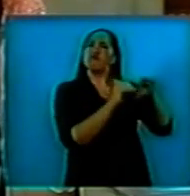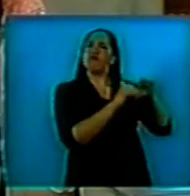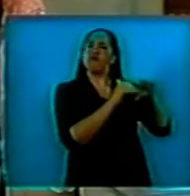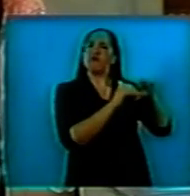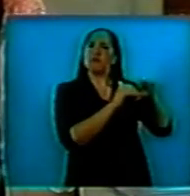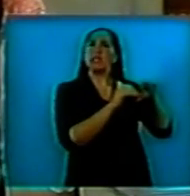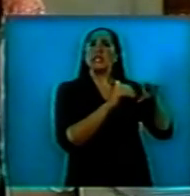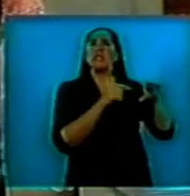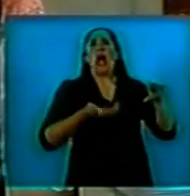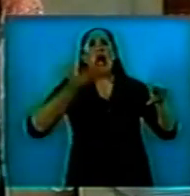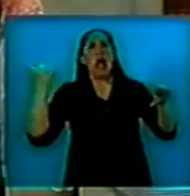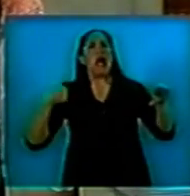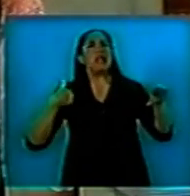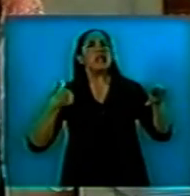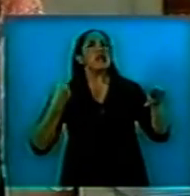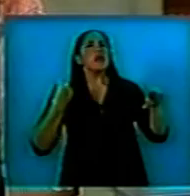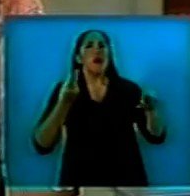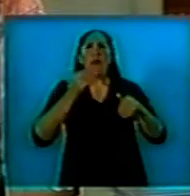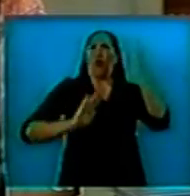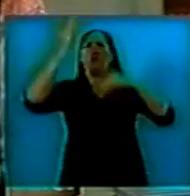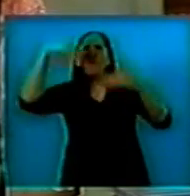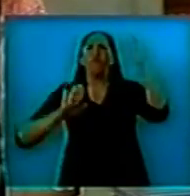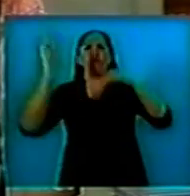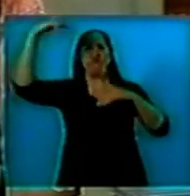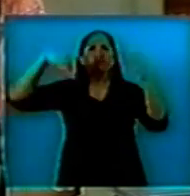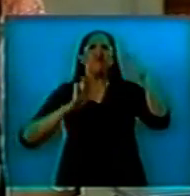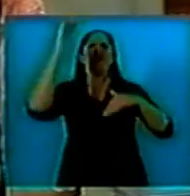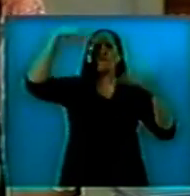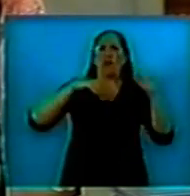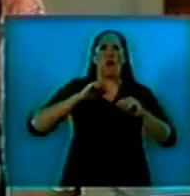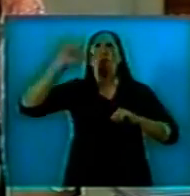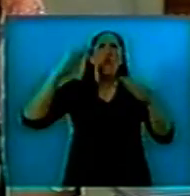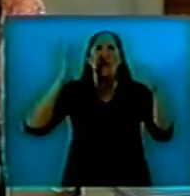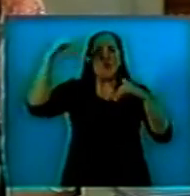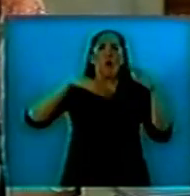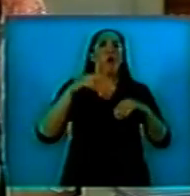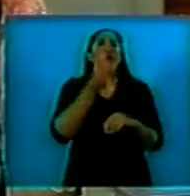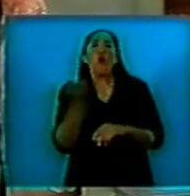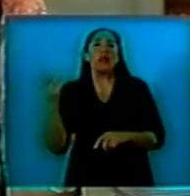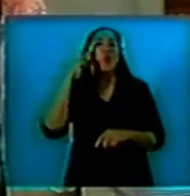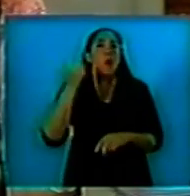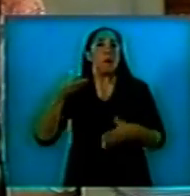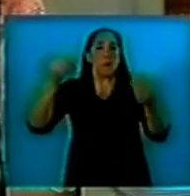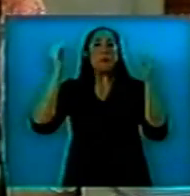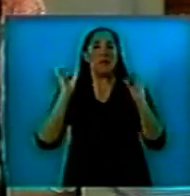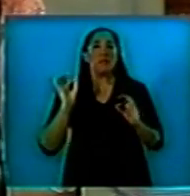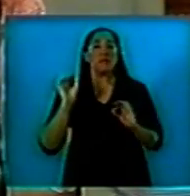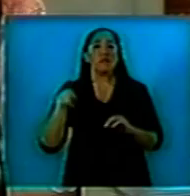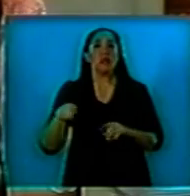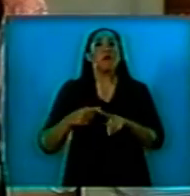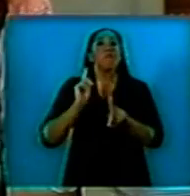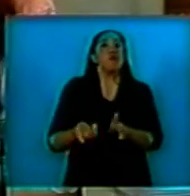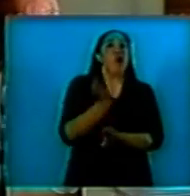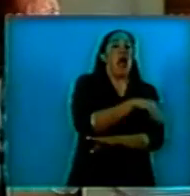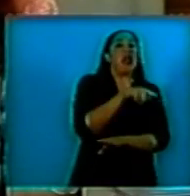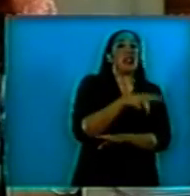corridas financieras, dos efectuadas durante la gestión del presidente Kirchner y